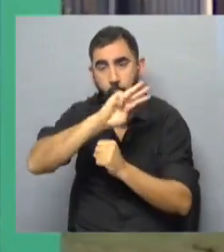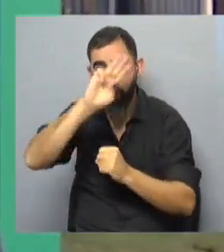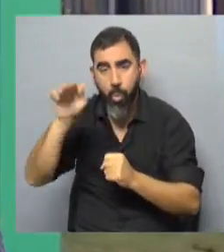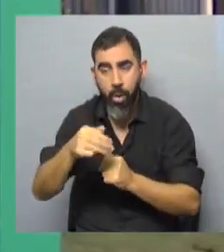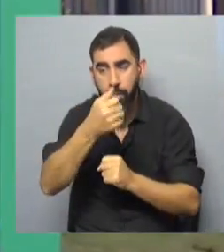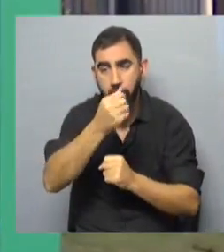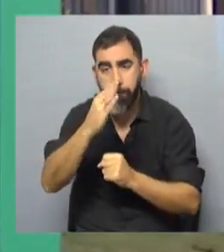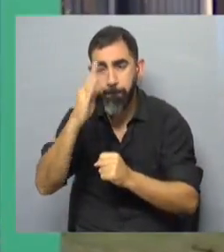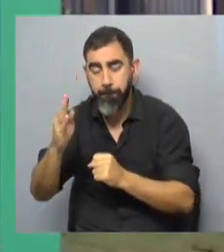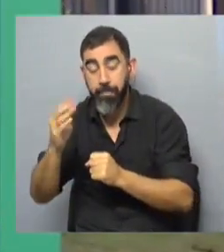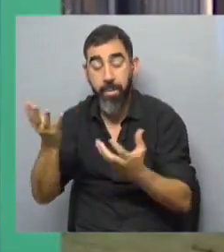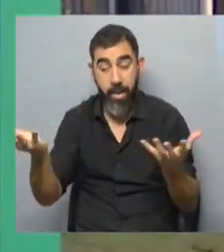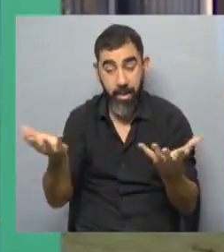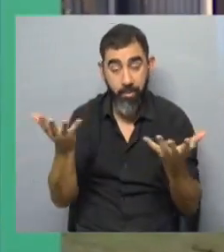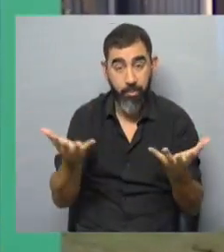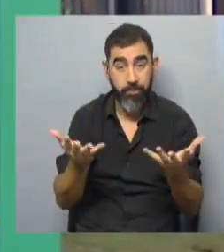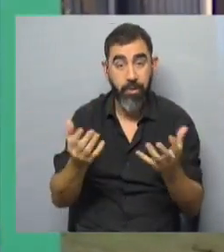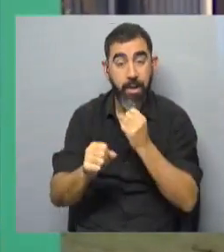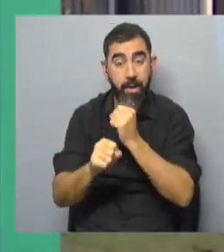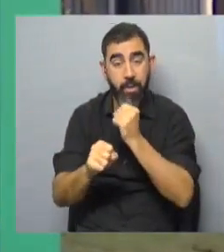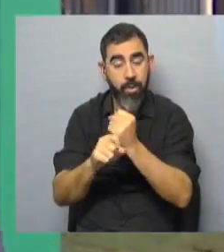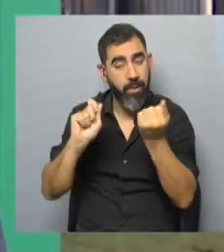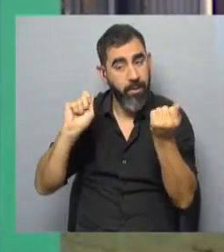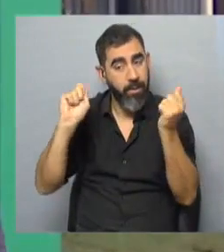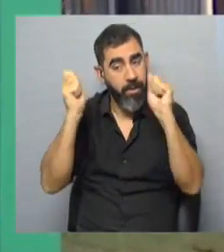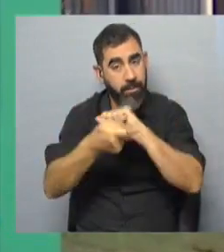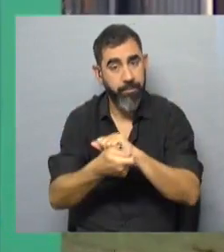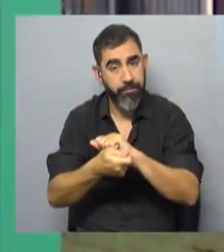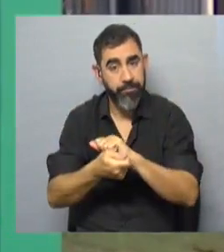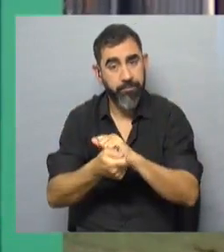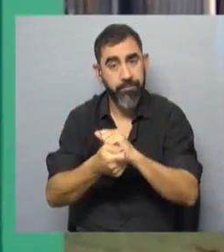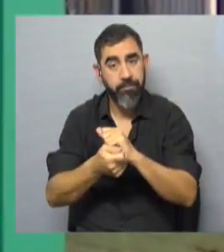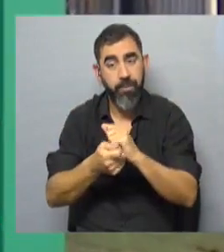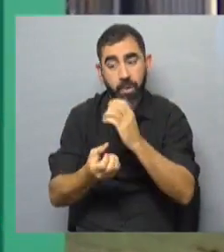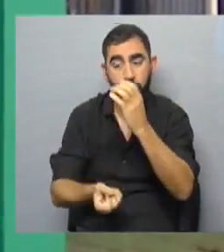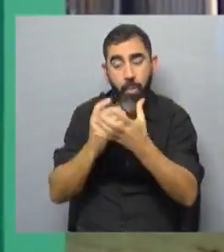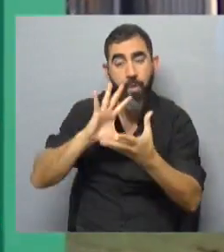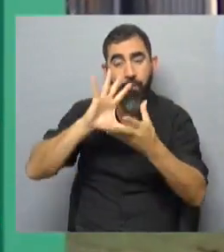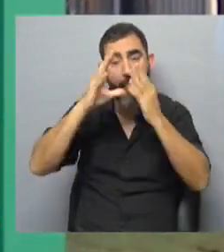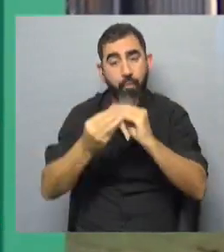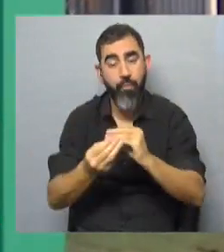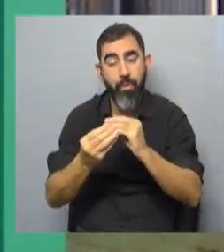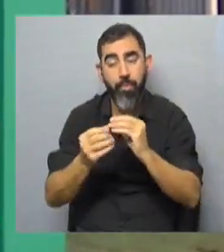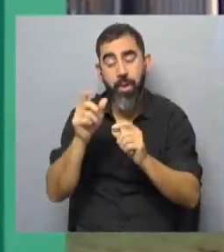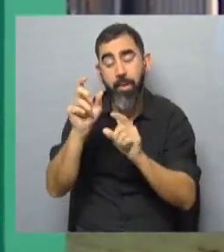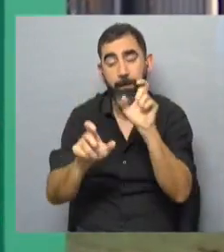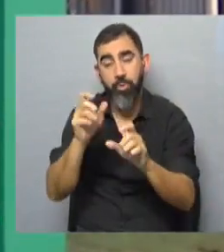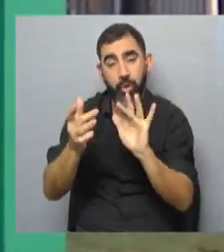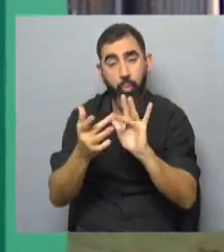Hoy en día el mercado laboral ha cambiado tanto que, bueno, lo que estamos buscando es nuevas herramientas también para acercarnos a la gente.